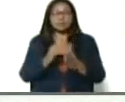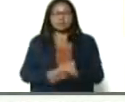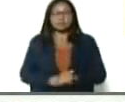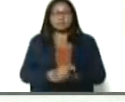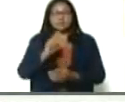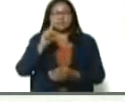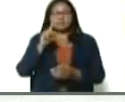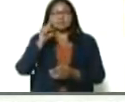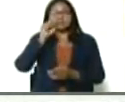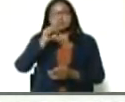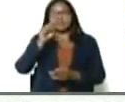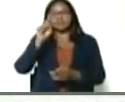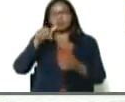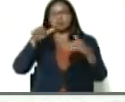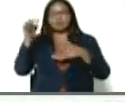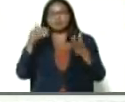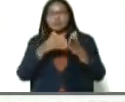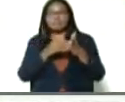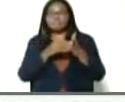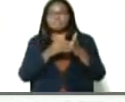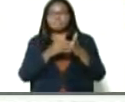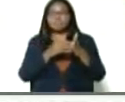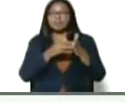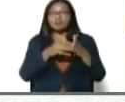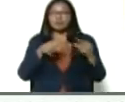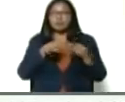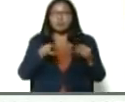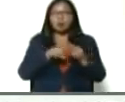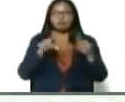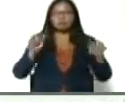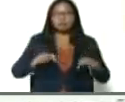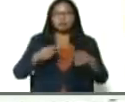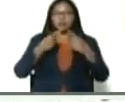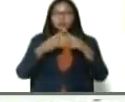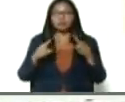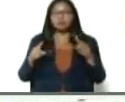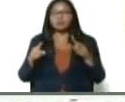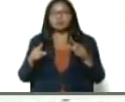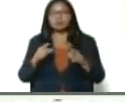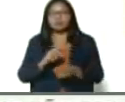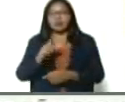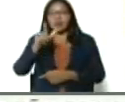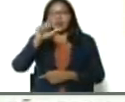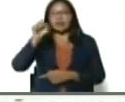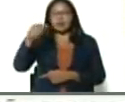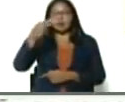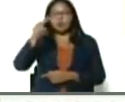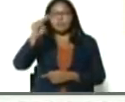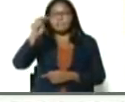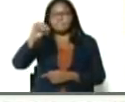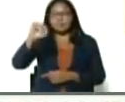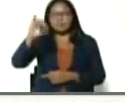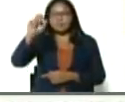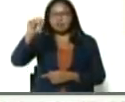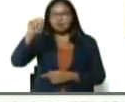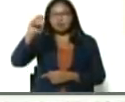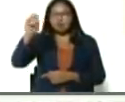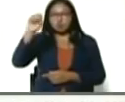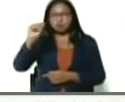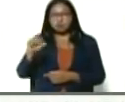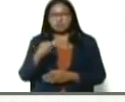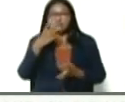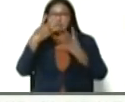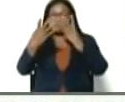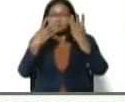mil, serán para el área, de los cereales, y 65 mil, para el área de las leguminosas, y desde aquí, desde la feria,